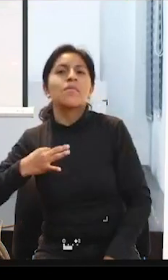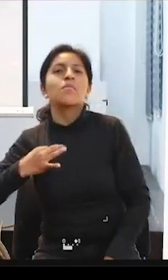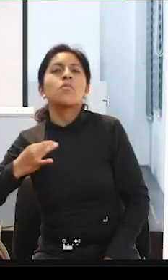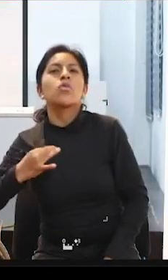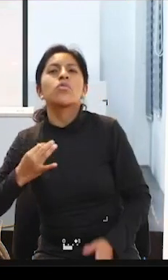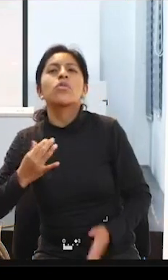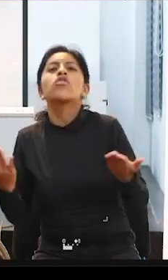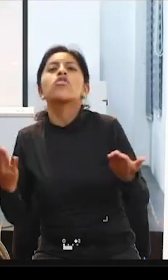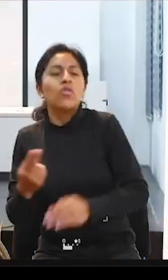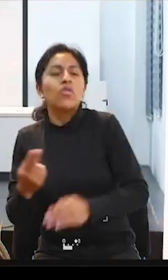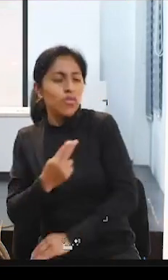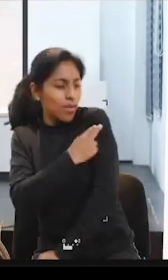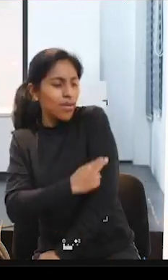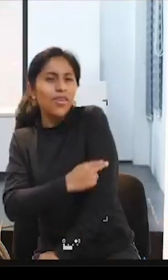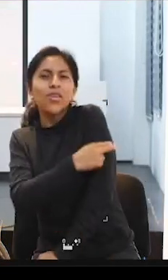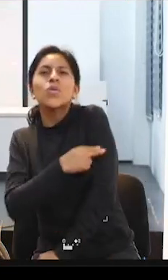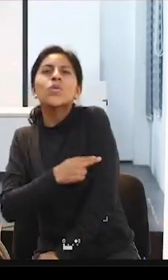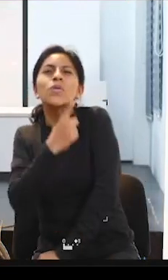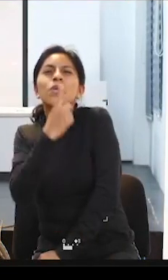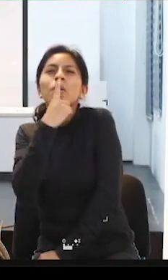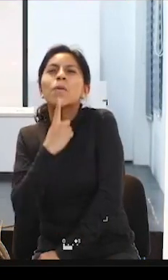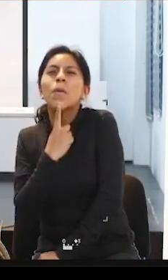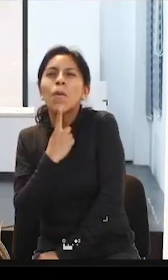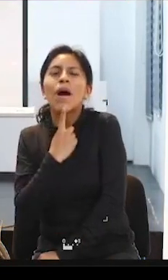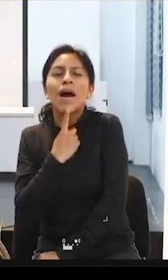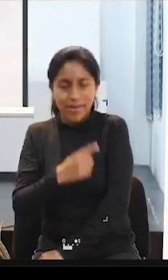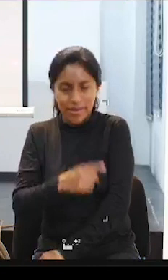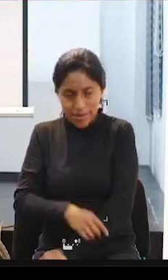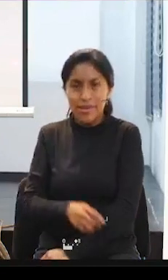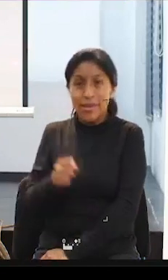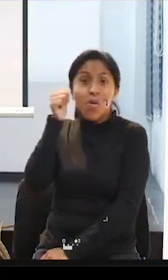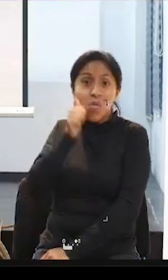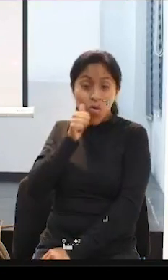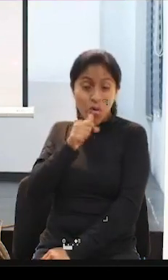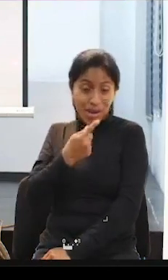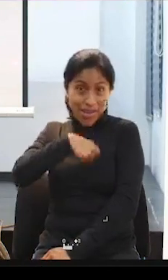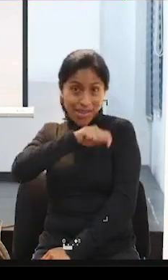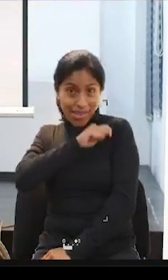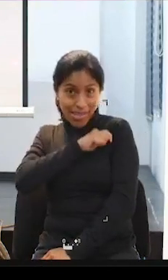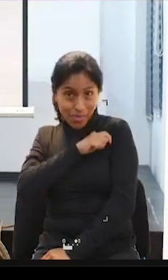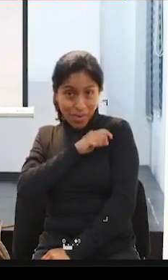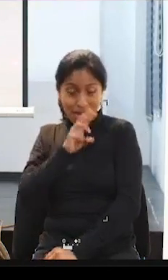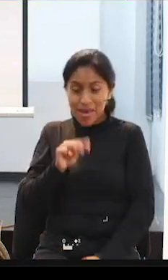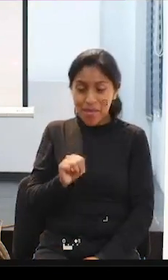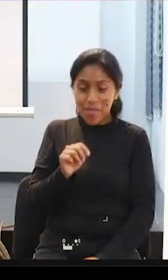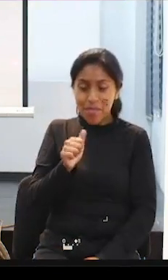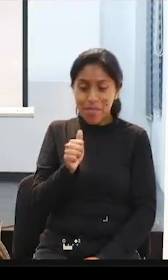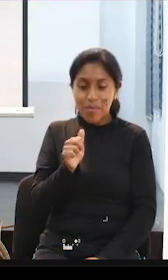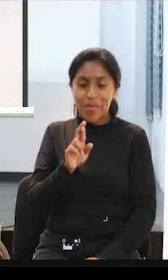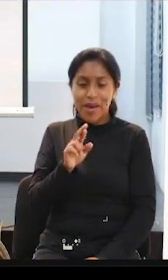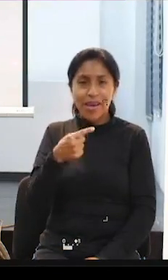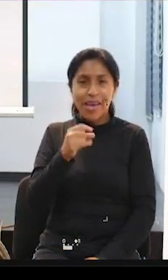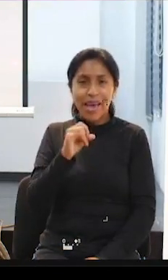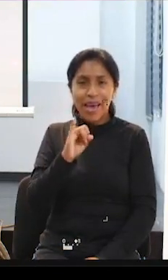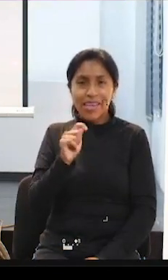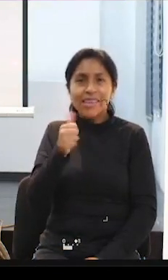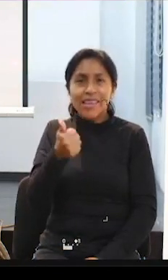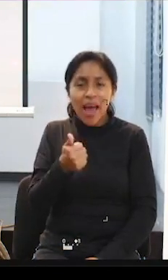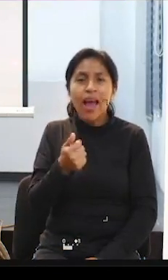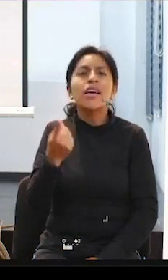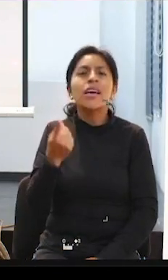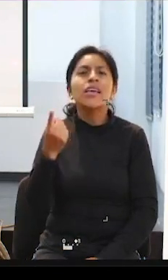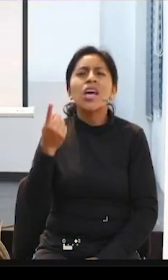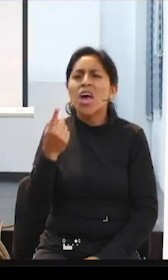Roja. Bueno, Margarita, que nos acompaña, conoció el movimiento de vida independiente hace 20 años a través de un